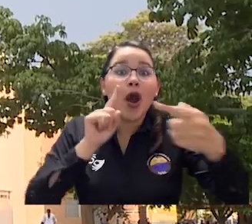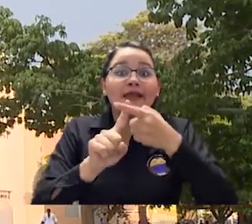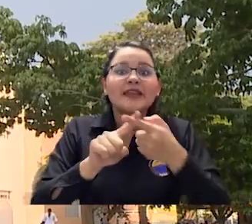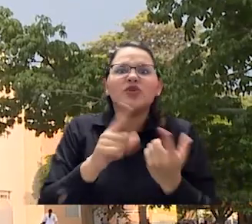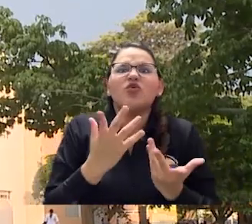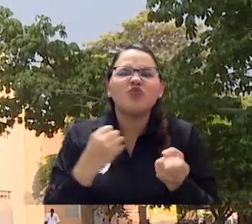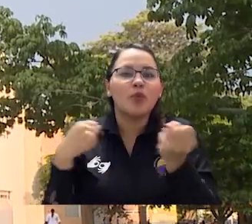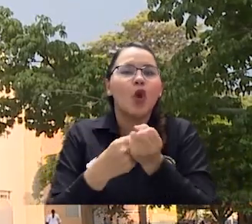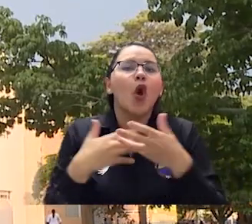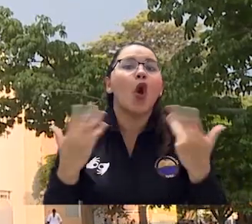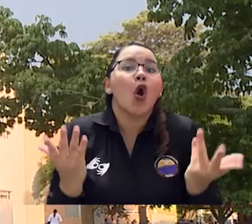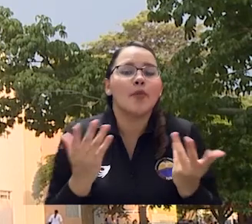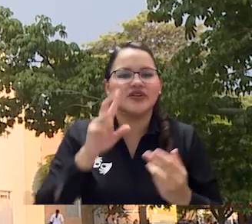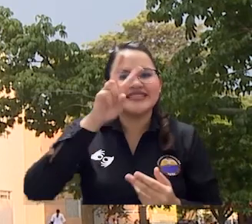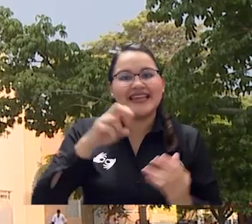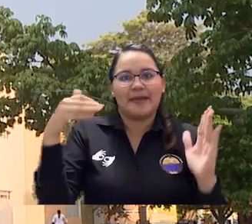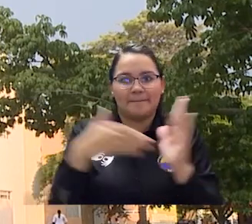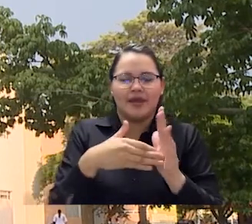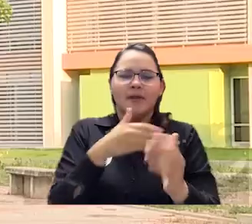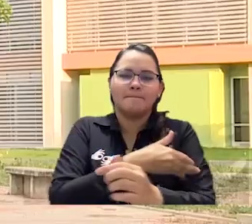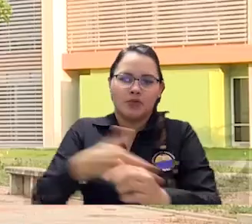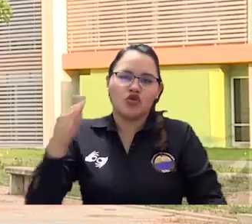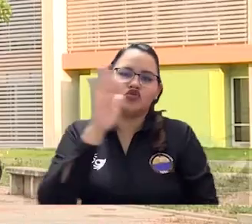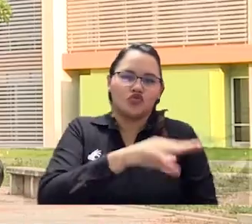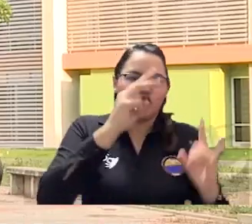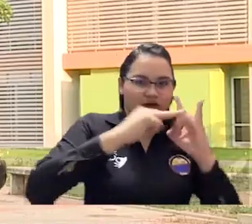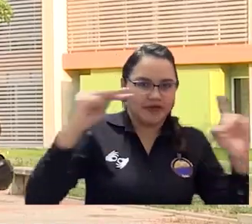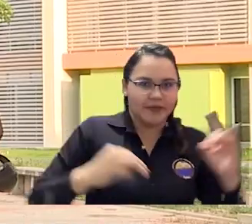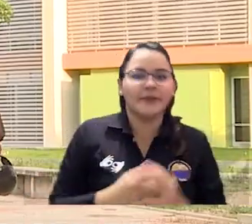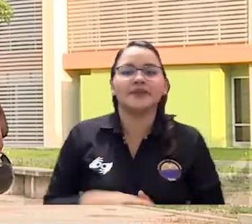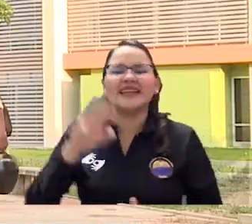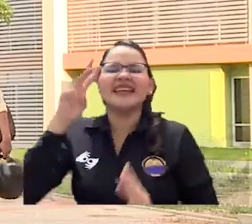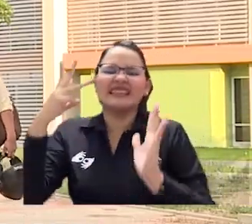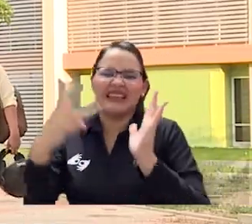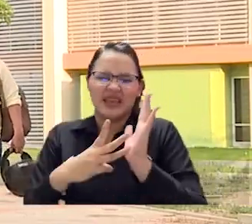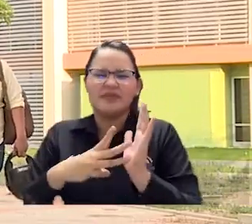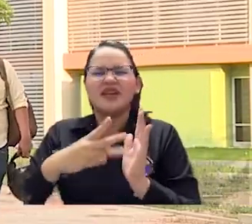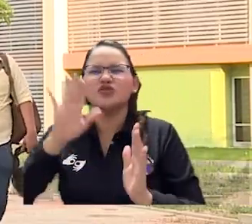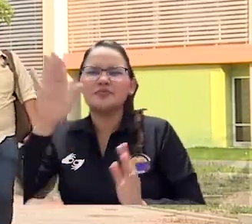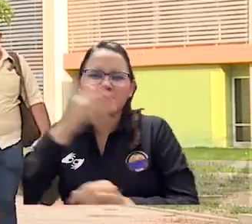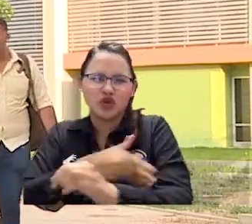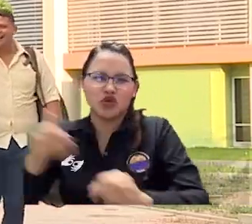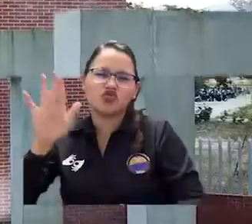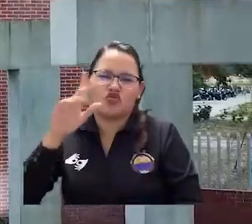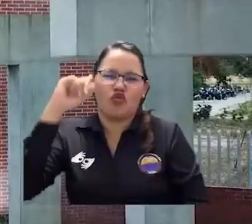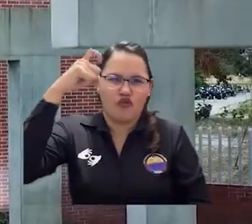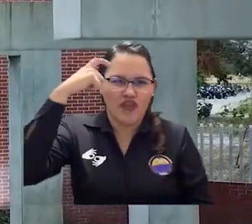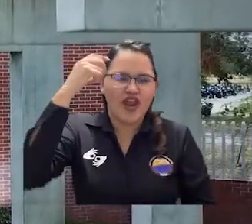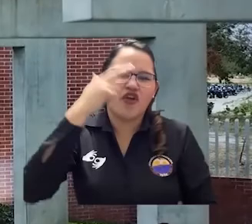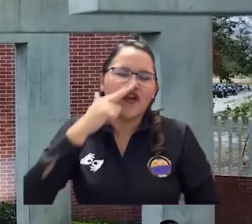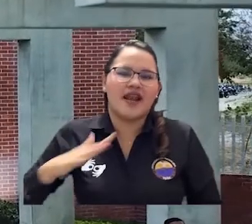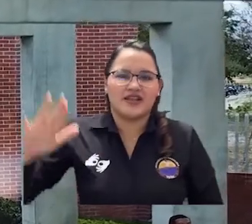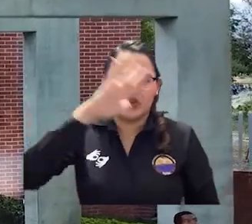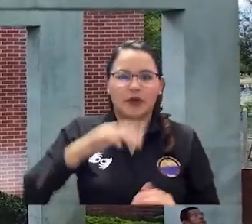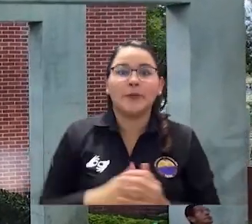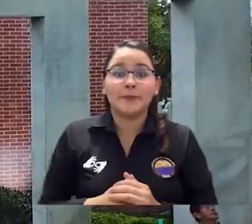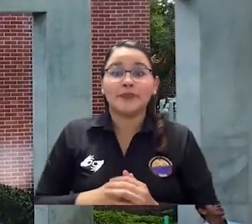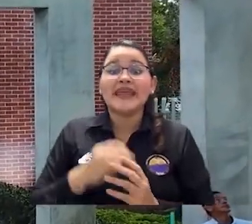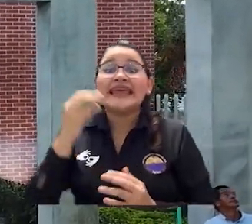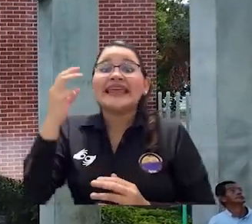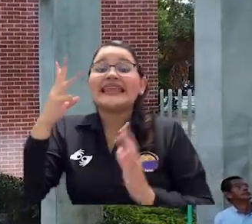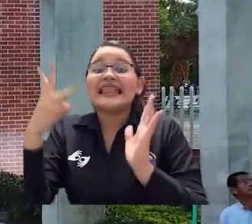aportes para alcanzar la matrícula cero son 7 mil millones de pesos de la Universidad del Magdalena, 3 mil 270